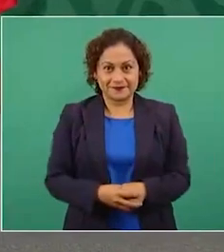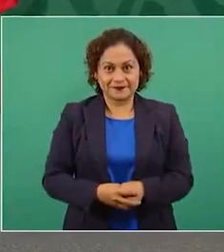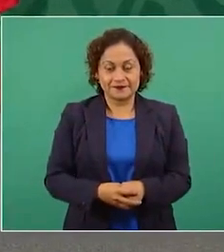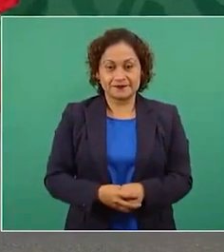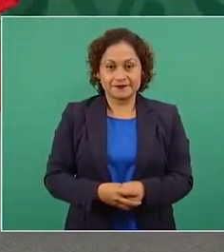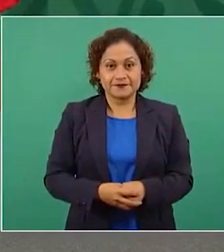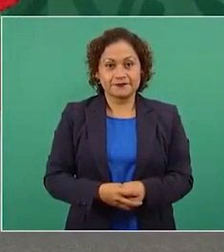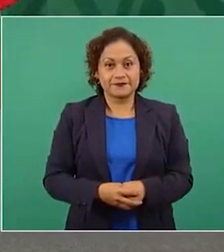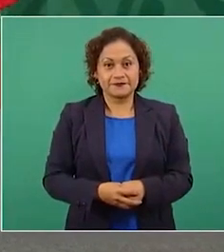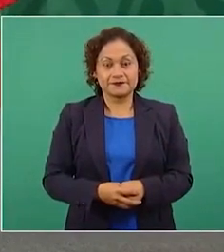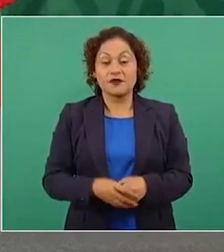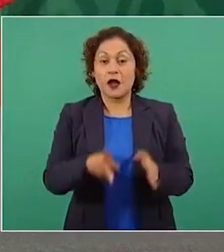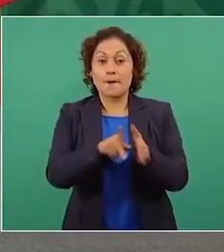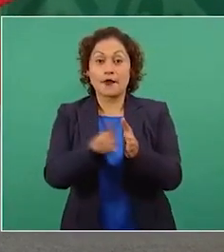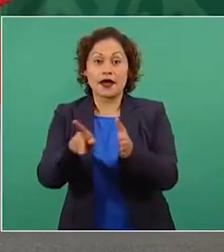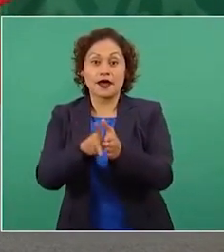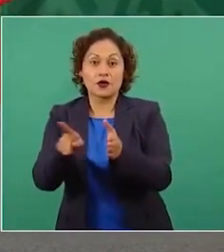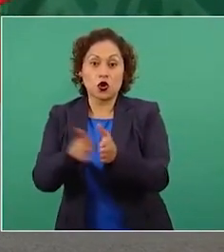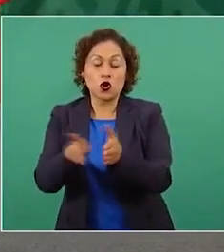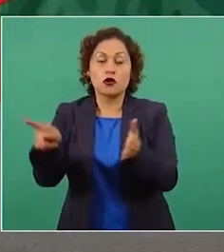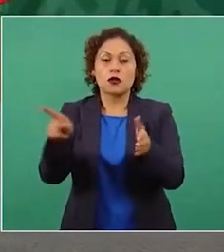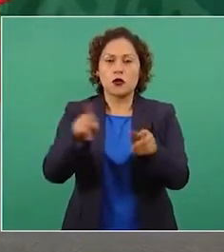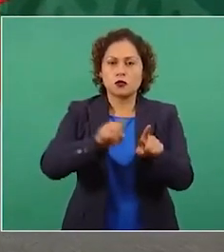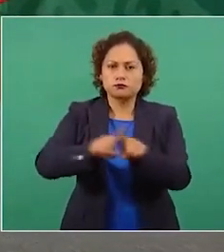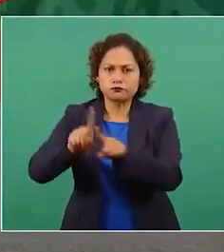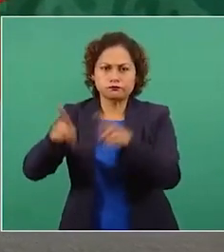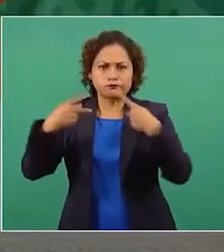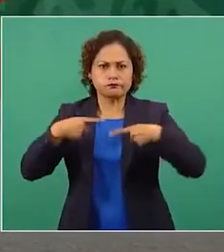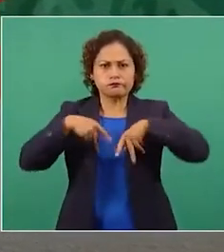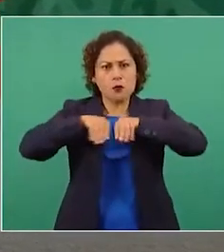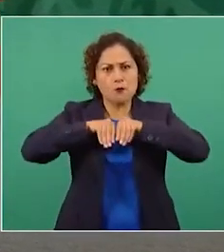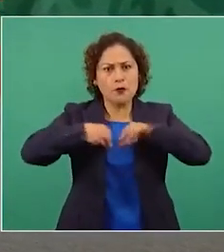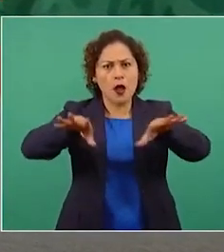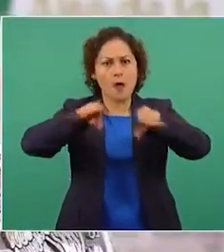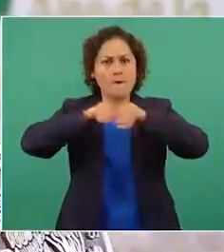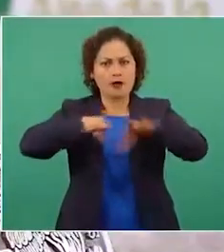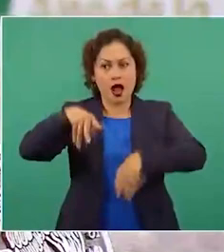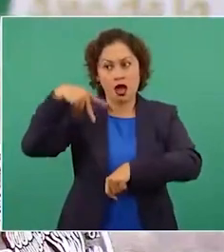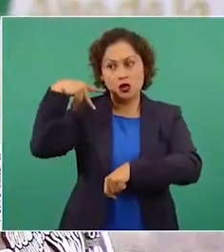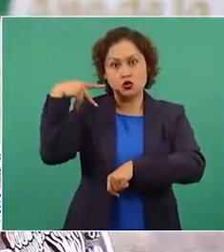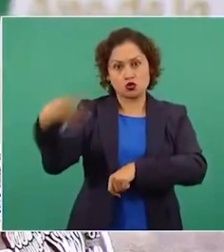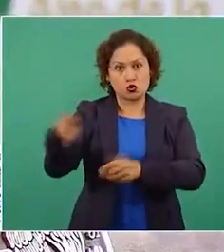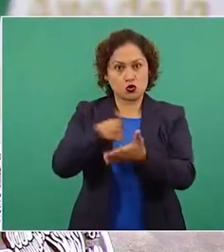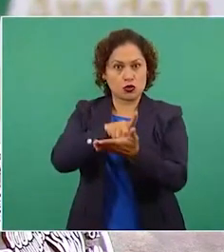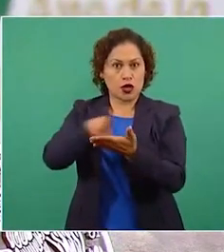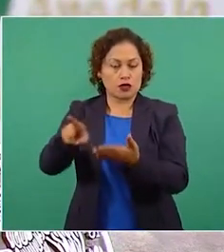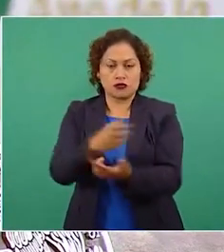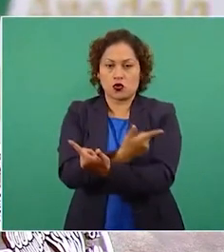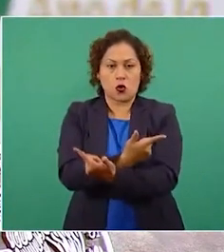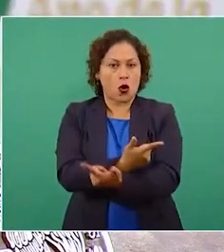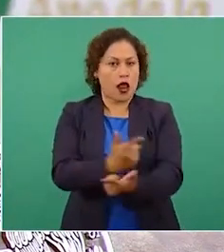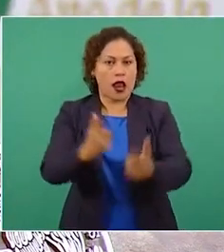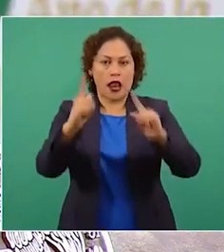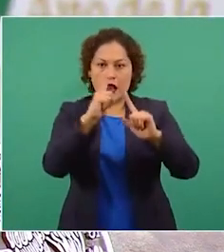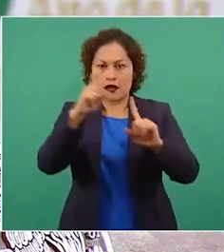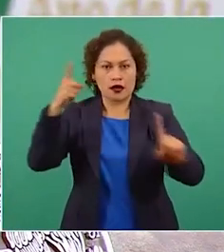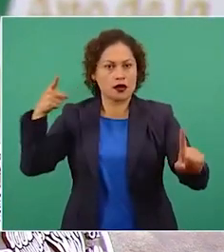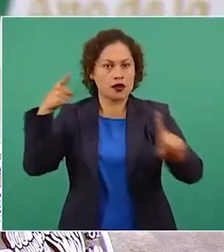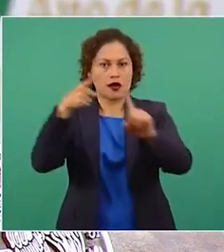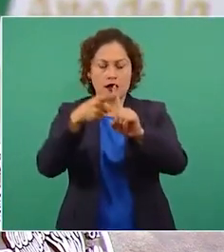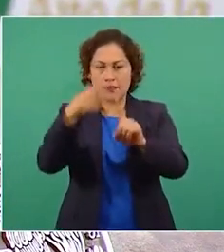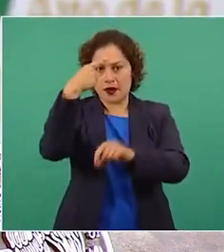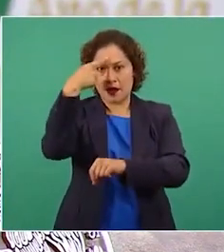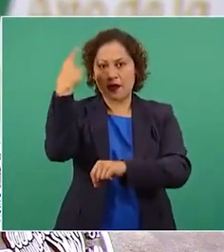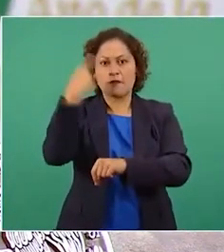comunicación, en ejercicio de su libertad de expresión, son libres de establecer la línea editorial y la oferta